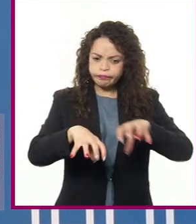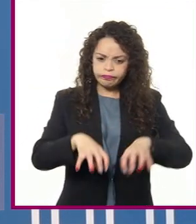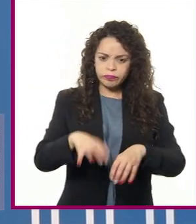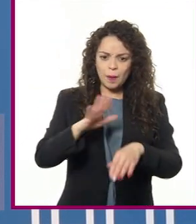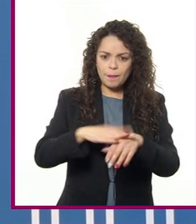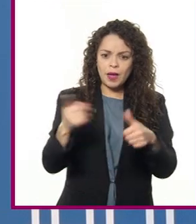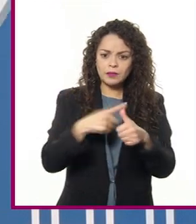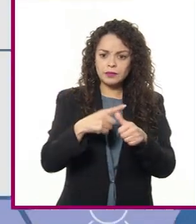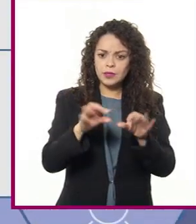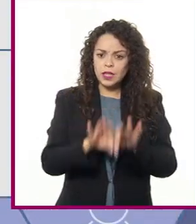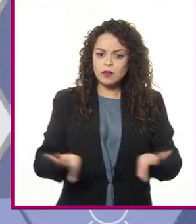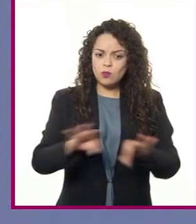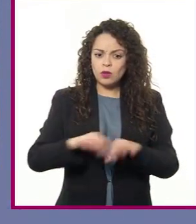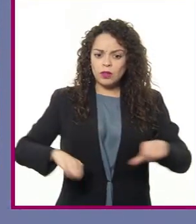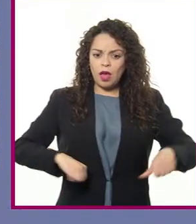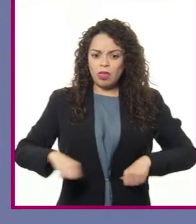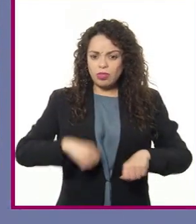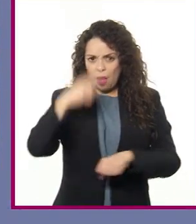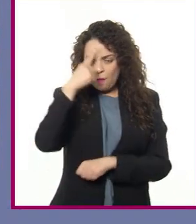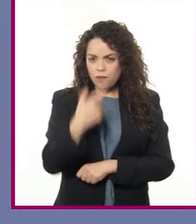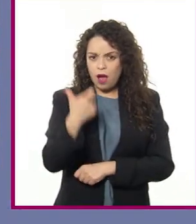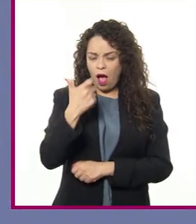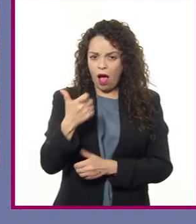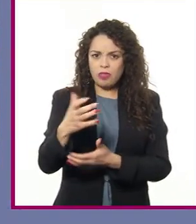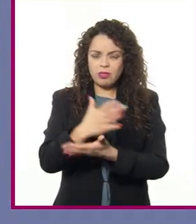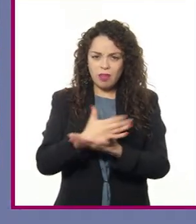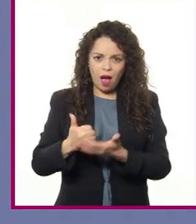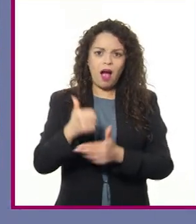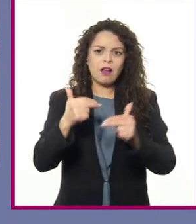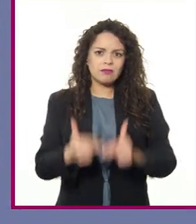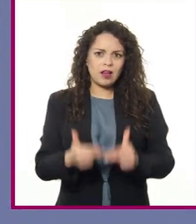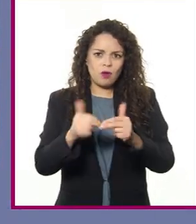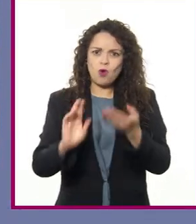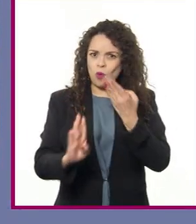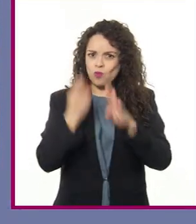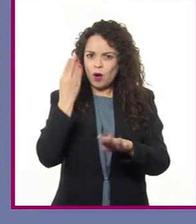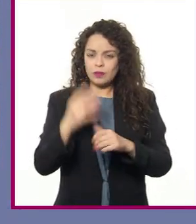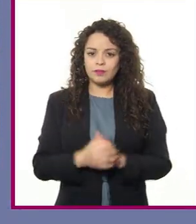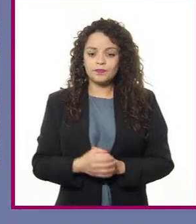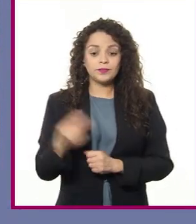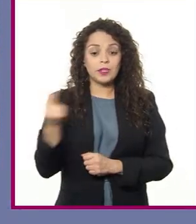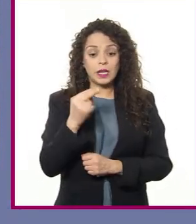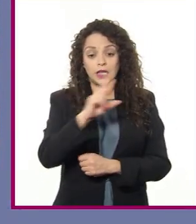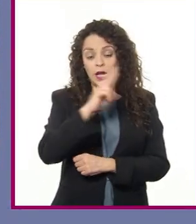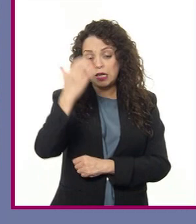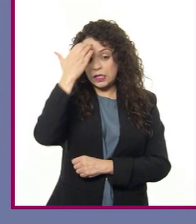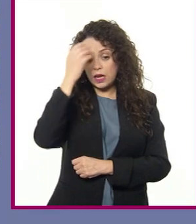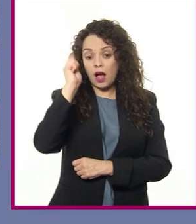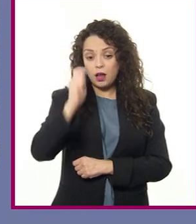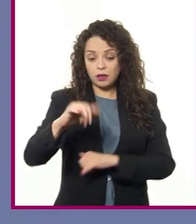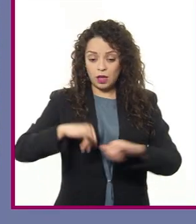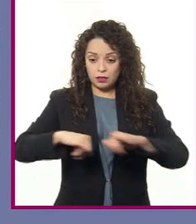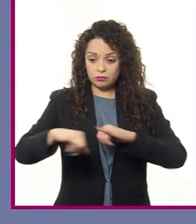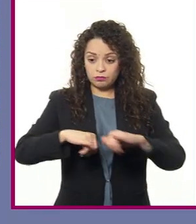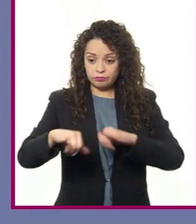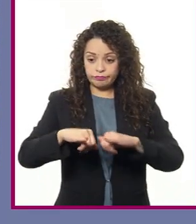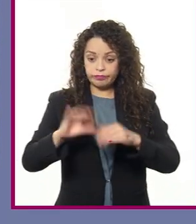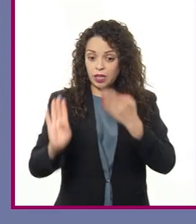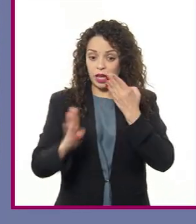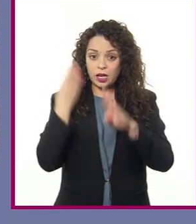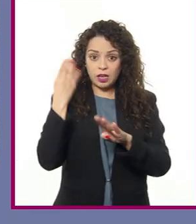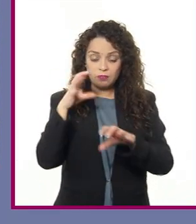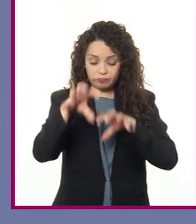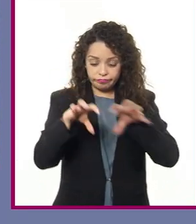primarias en el mundo? Es muy importante reconocer la desigual distribución de los recursos naturales en el mundo.